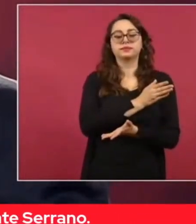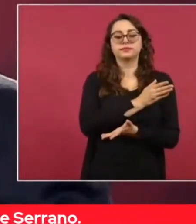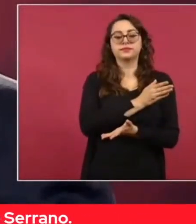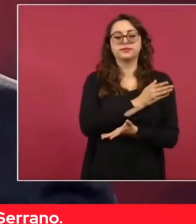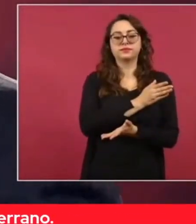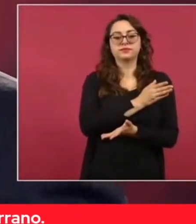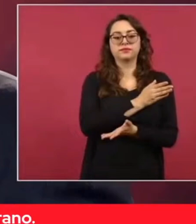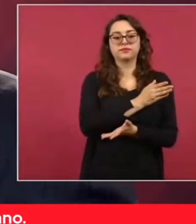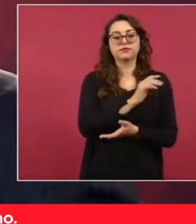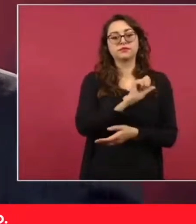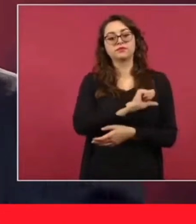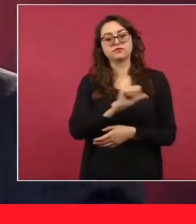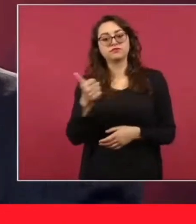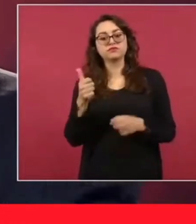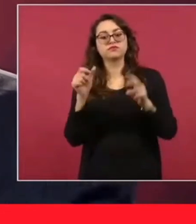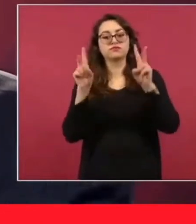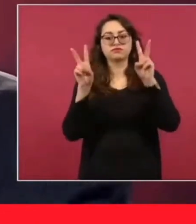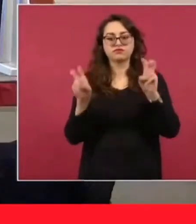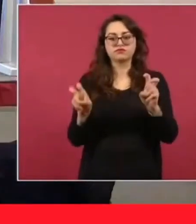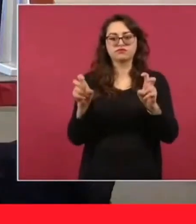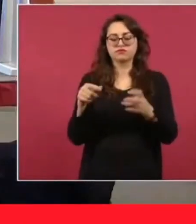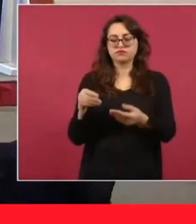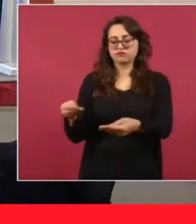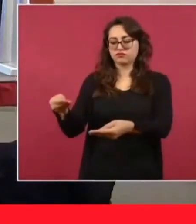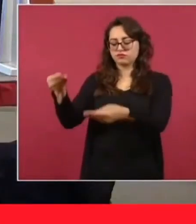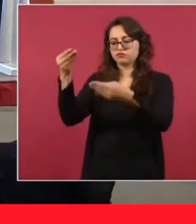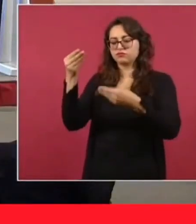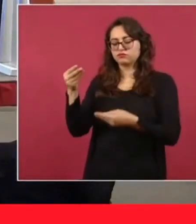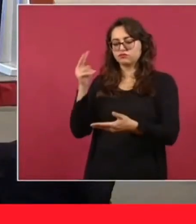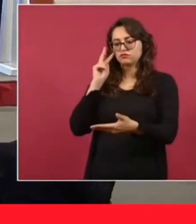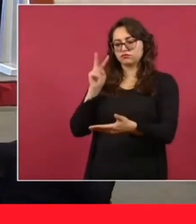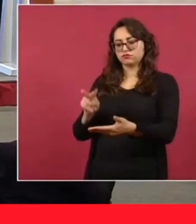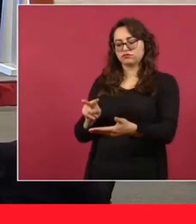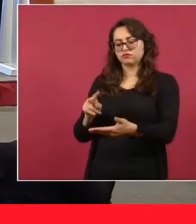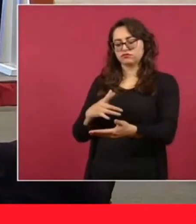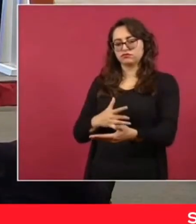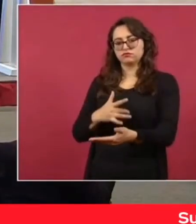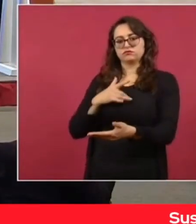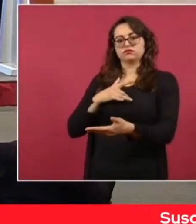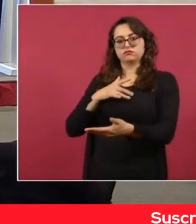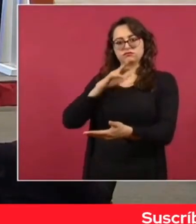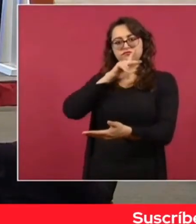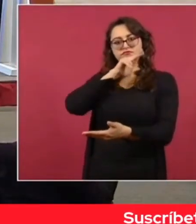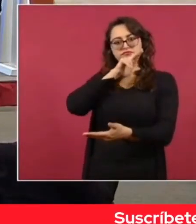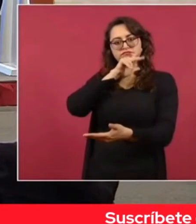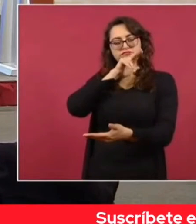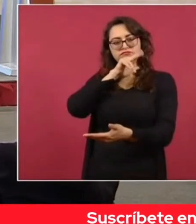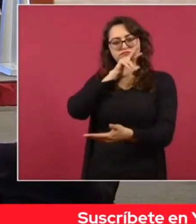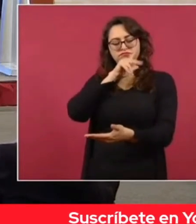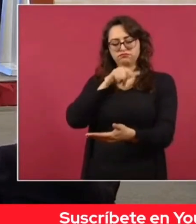No, no, otra cosa que me preocupó más, no me preocupó sino que,